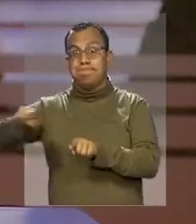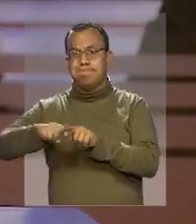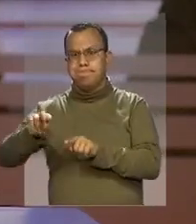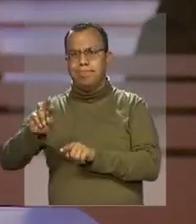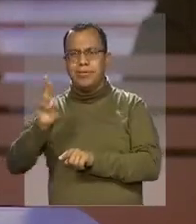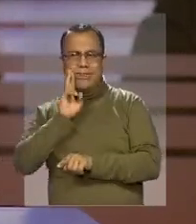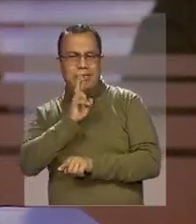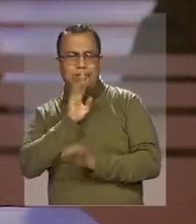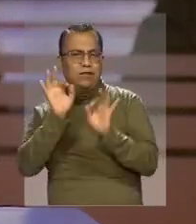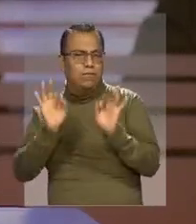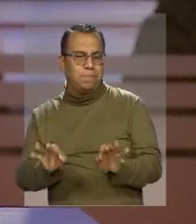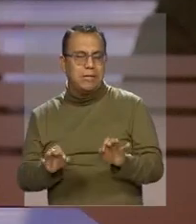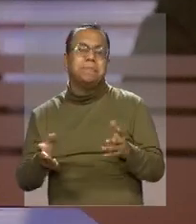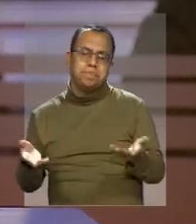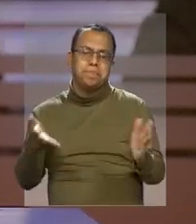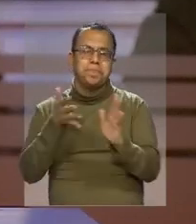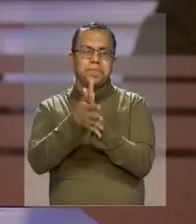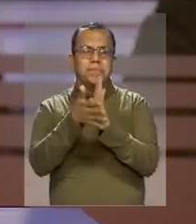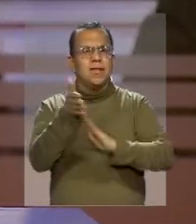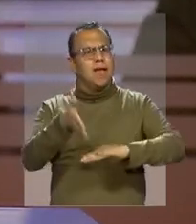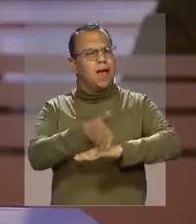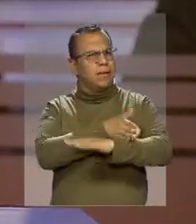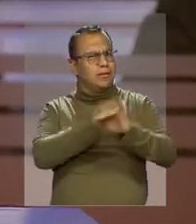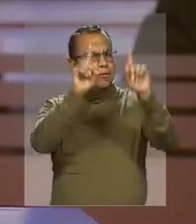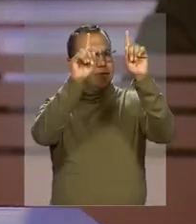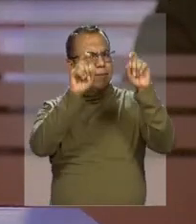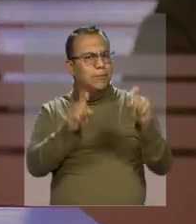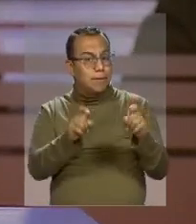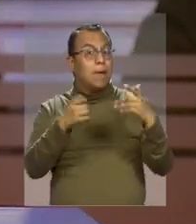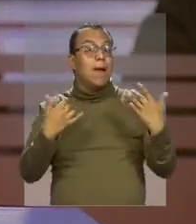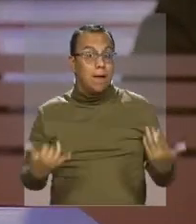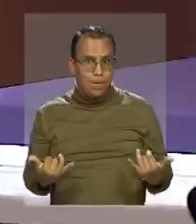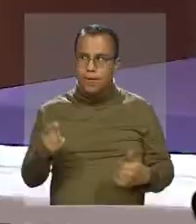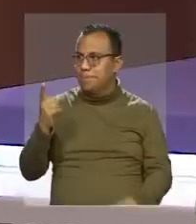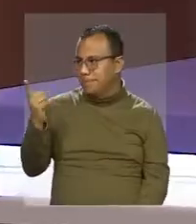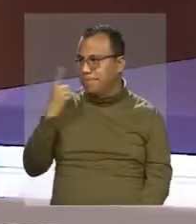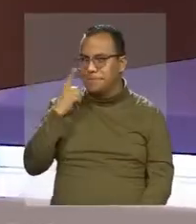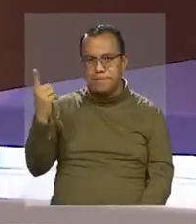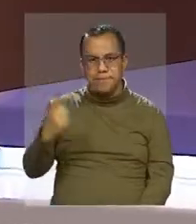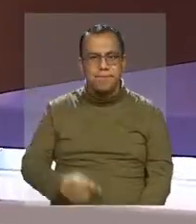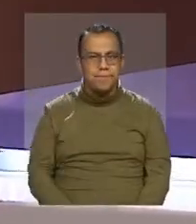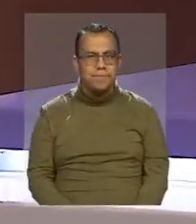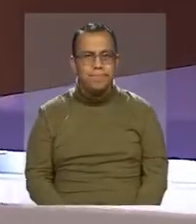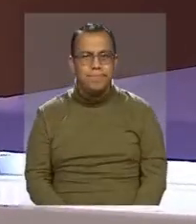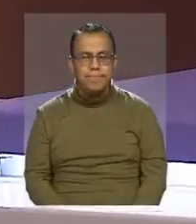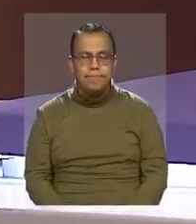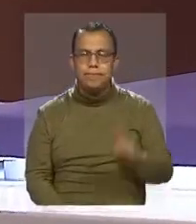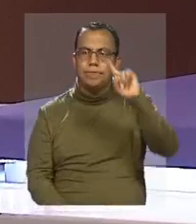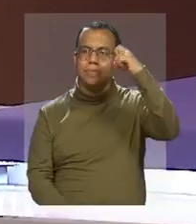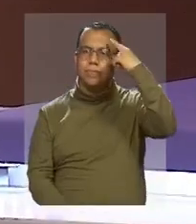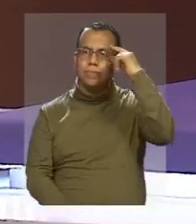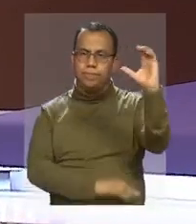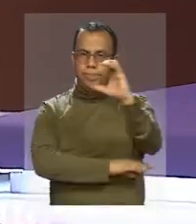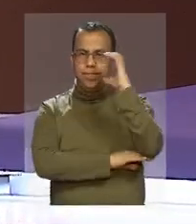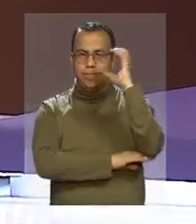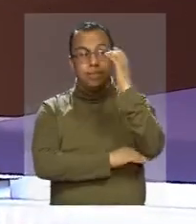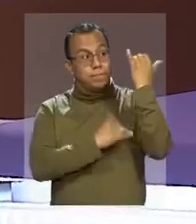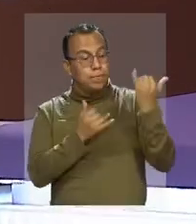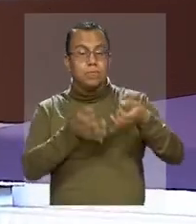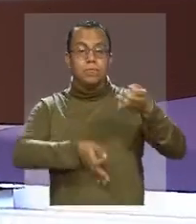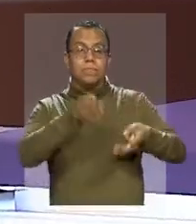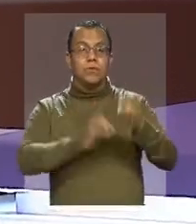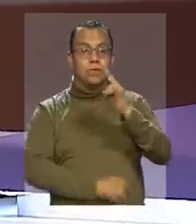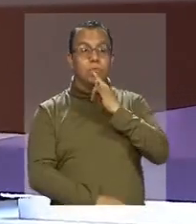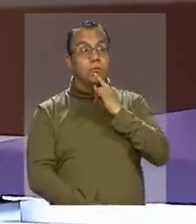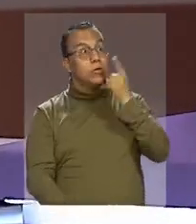emprendimientos. Les titulamos las noticias al inicio del programa, vamos con esas noticias. El gobierno de Colombia espera de la justicia de